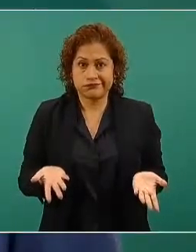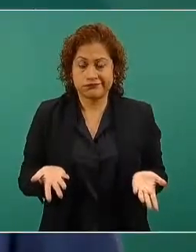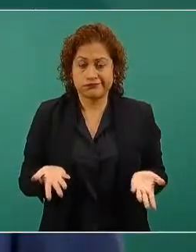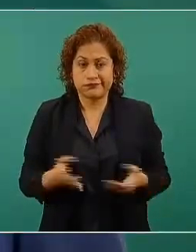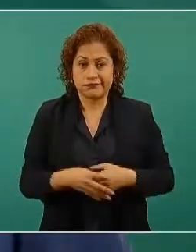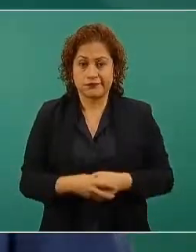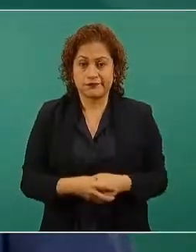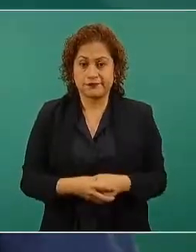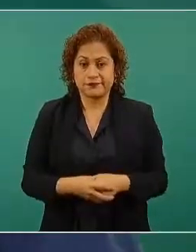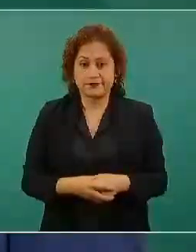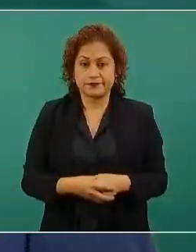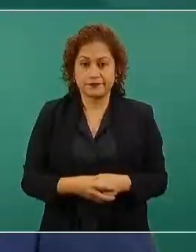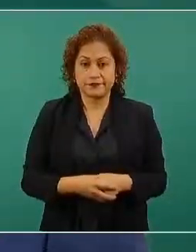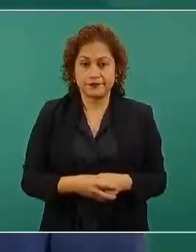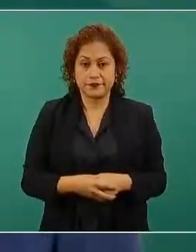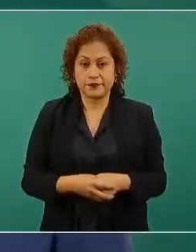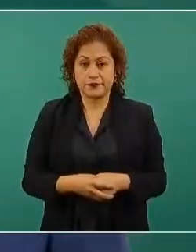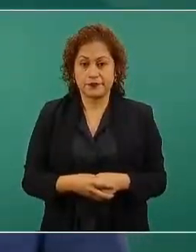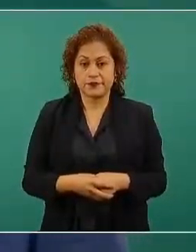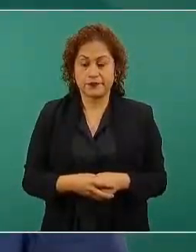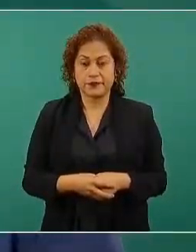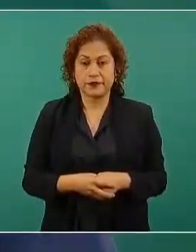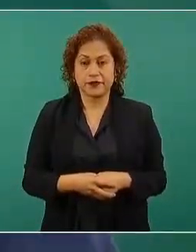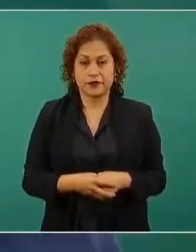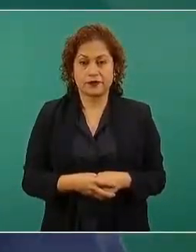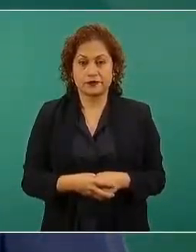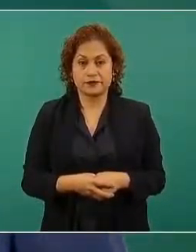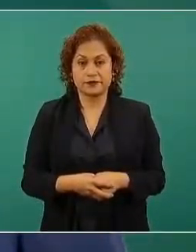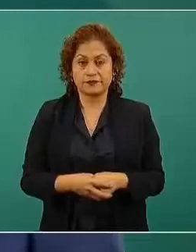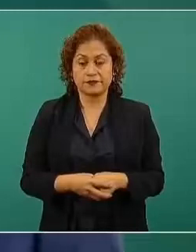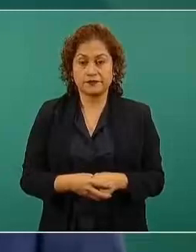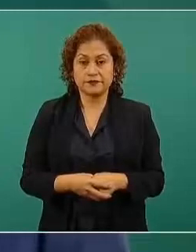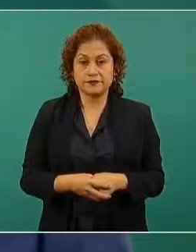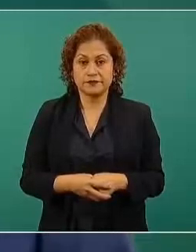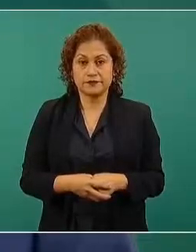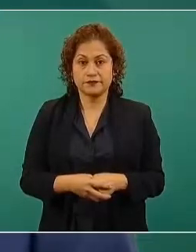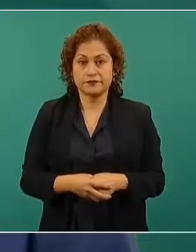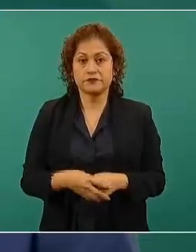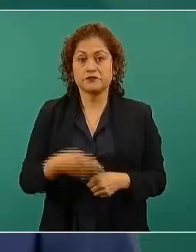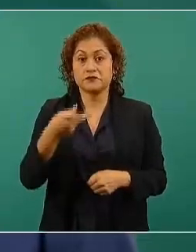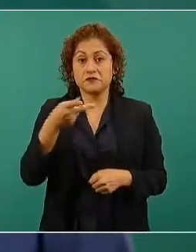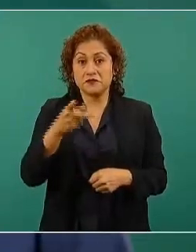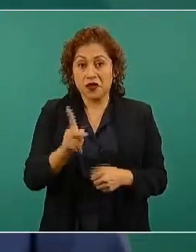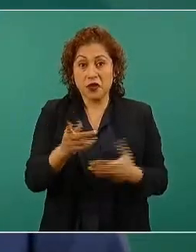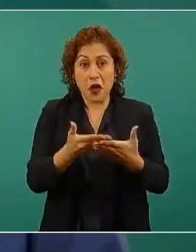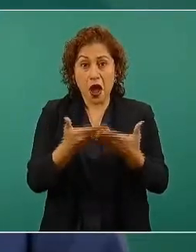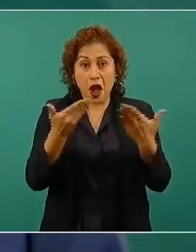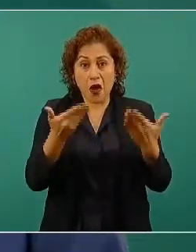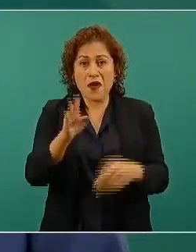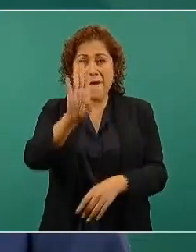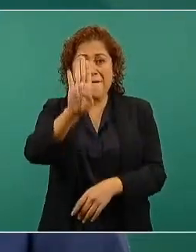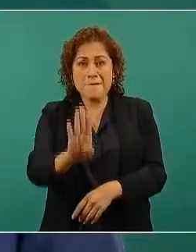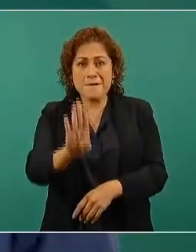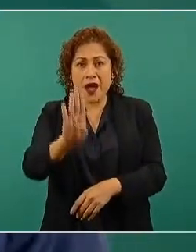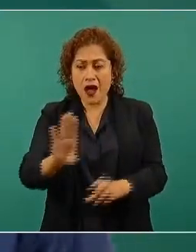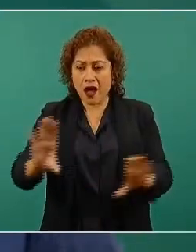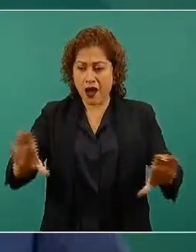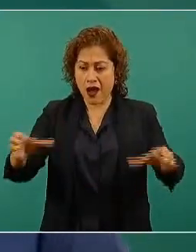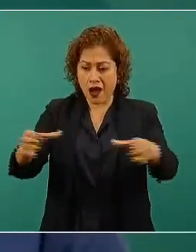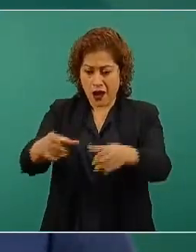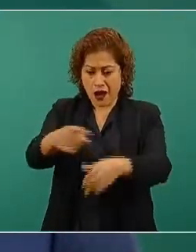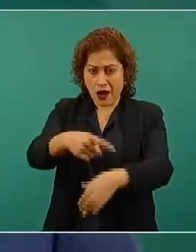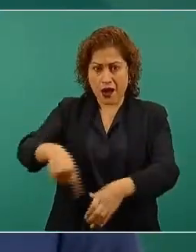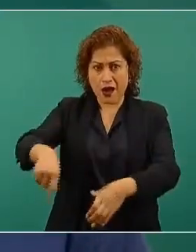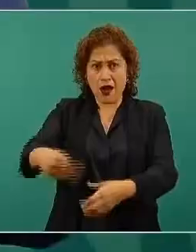todos en contra de nosotros, pero no nos vamos